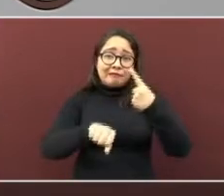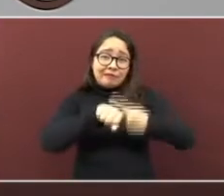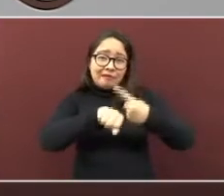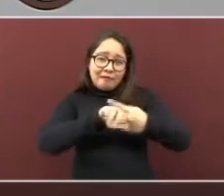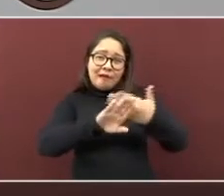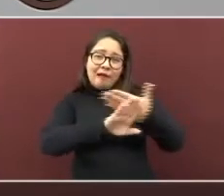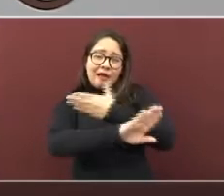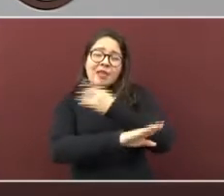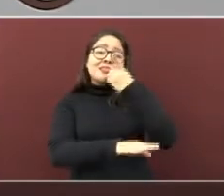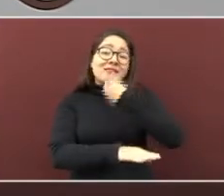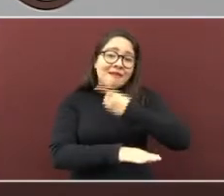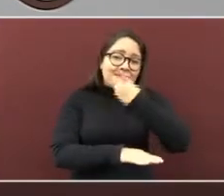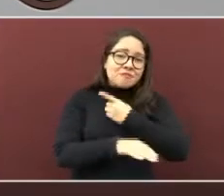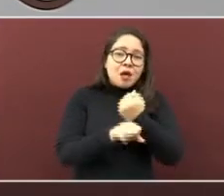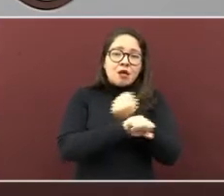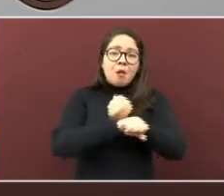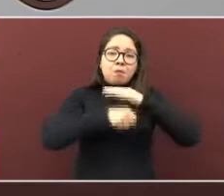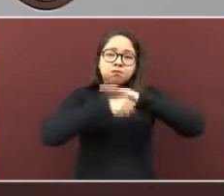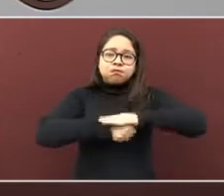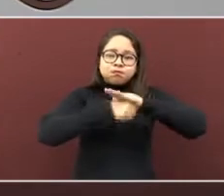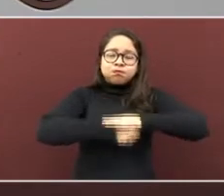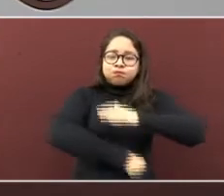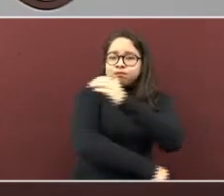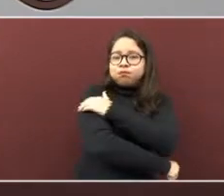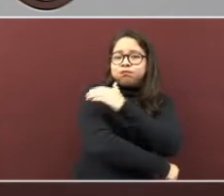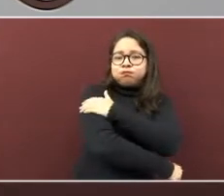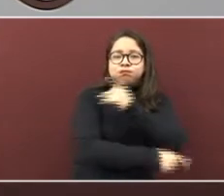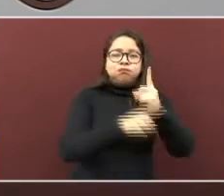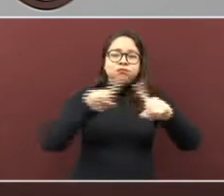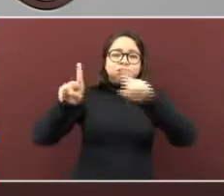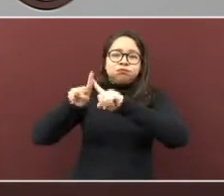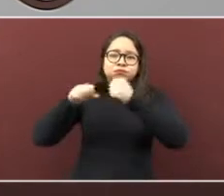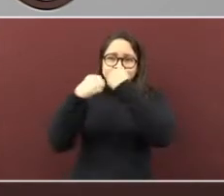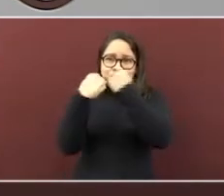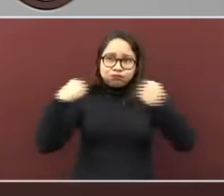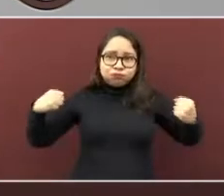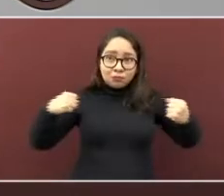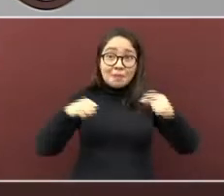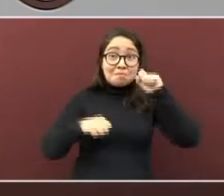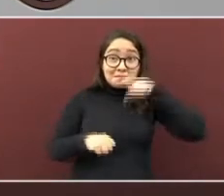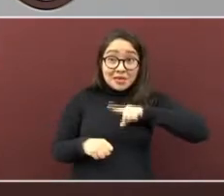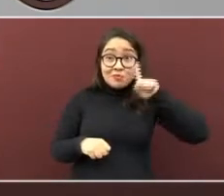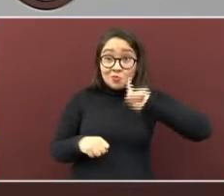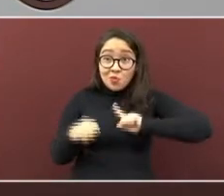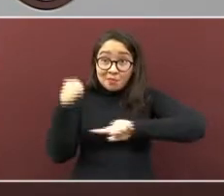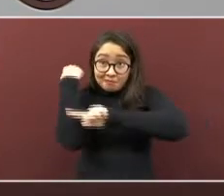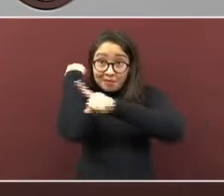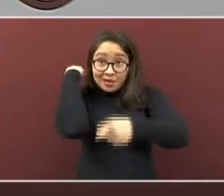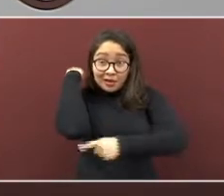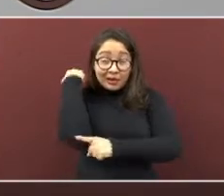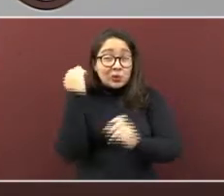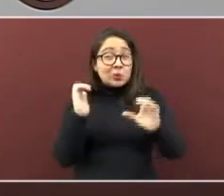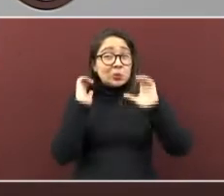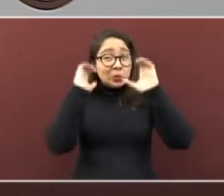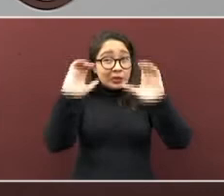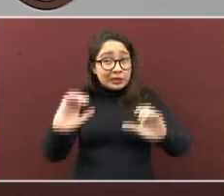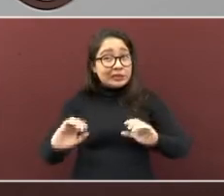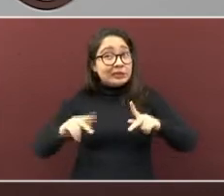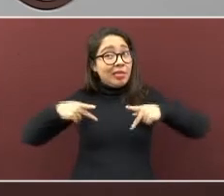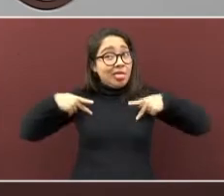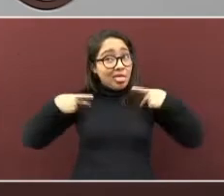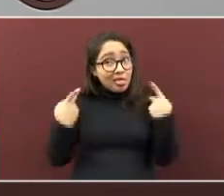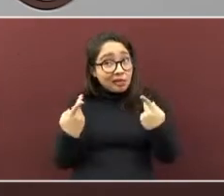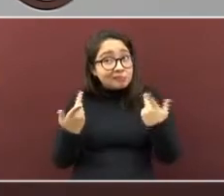la diabetes, la hipertensión, que le llaman comorbilidades, y las mujeres embarazadas. Se los diremos